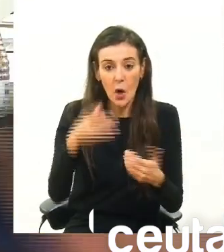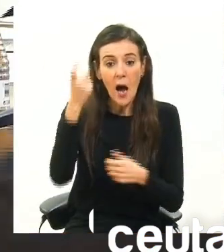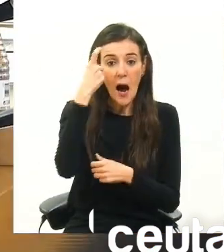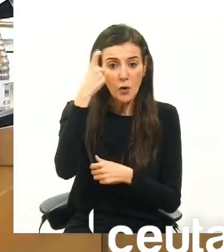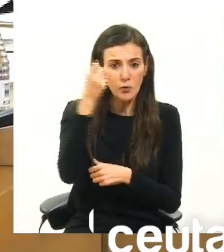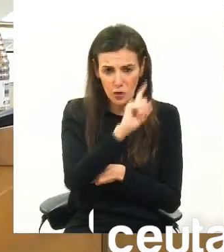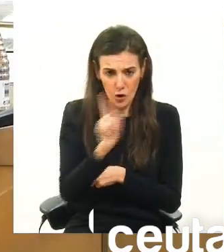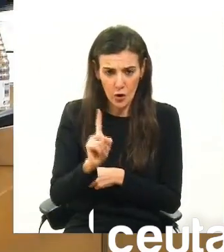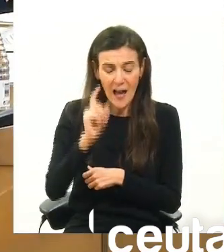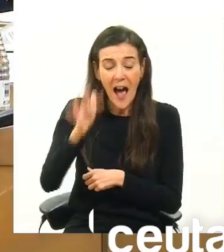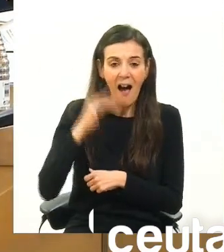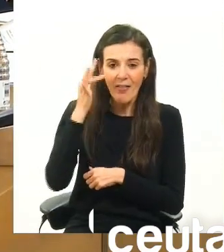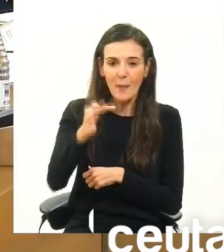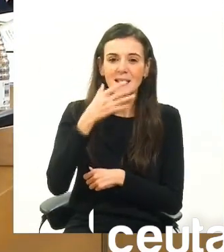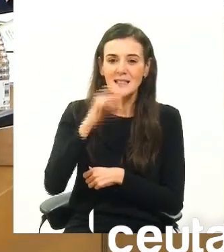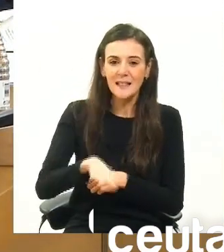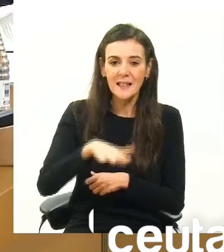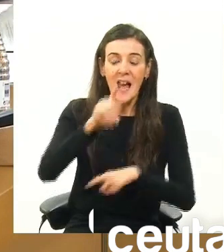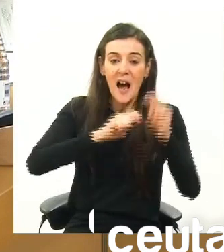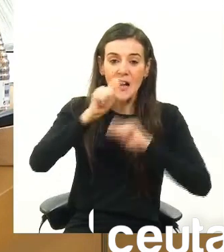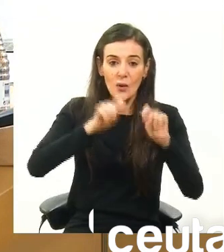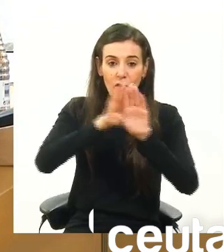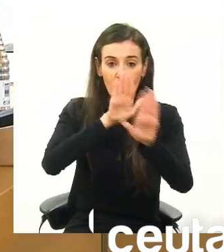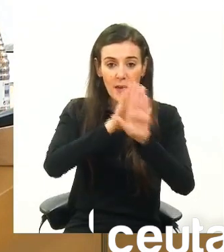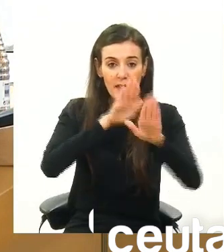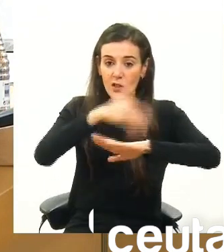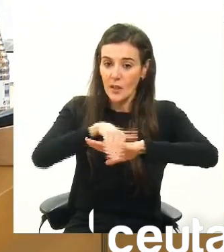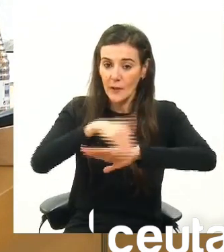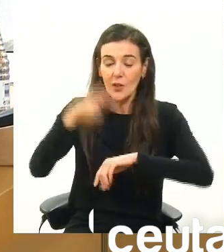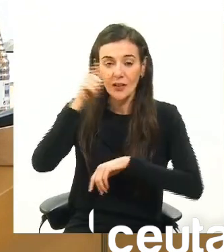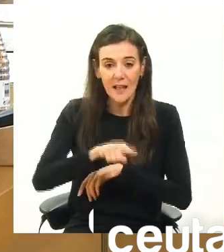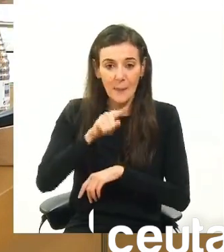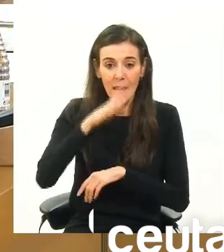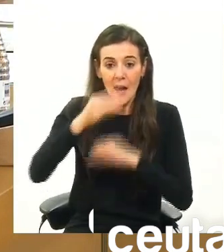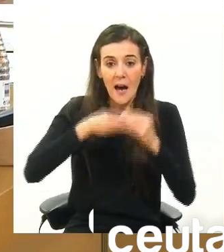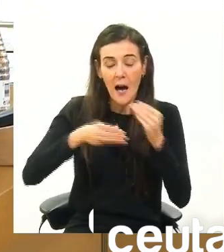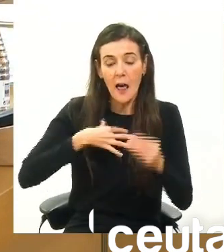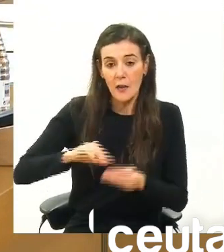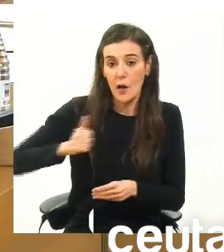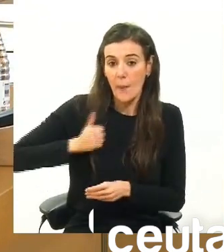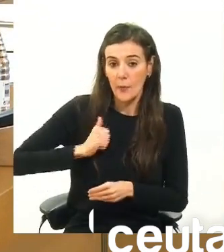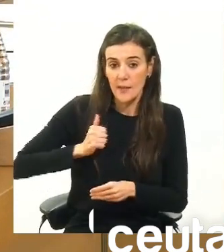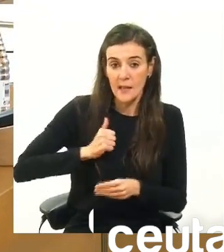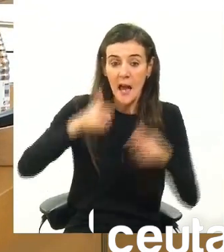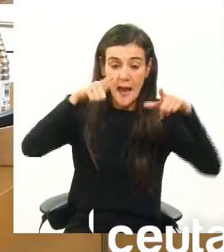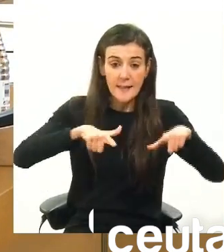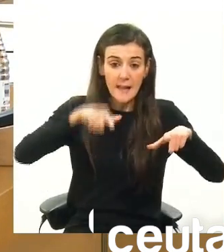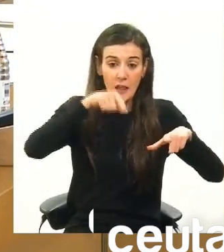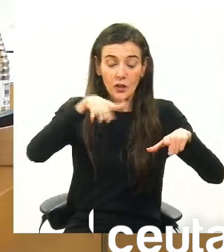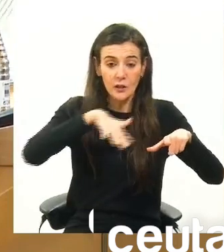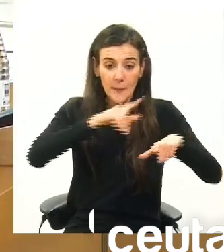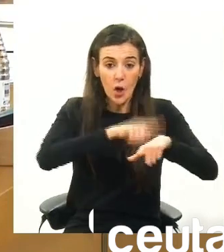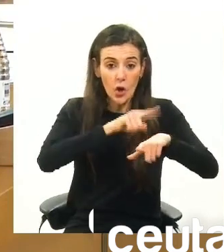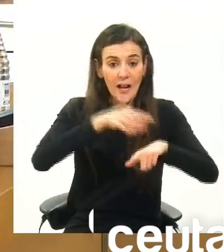alumnos, también a la Asociación de Vecinos de la Barriada, que podría aprovechar esa instalación en